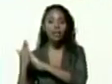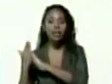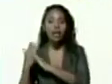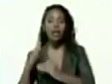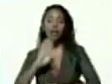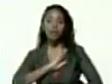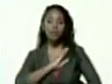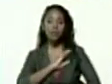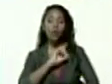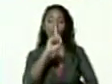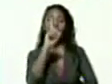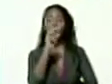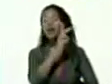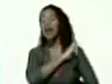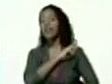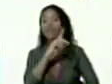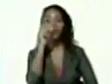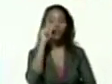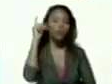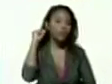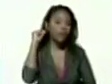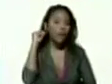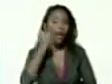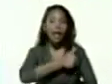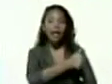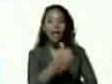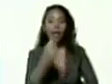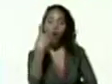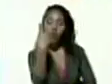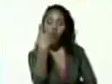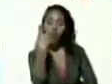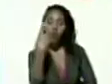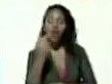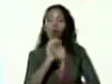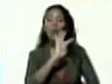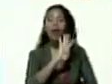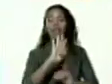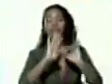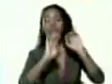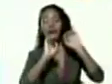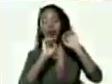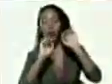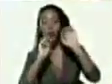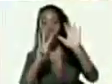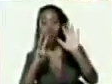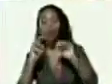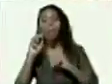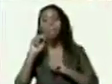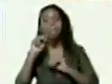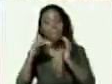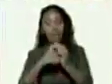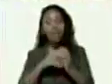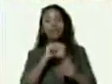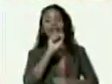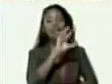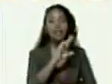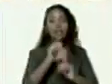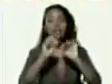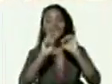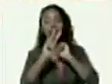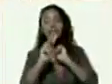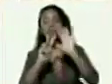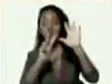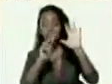un jefe o una jefa en cada una de las 48.376 comunidades del país